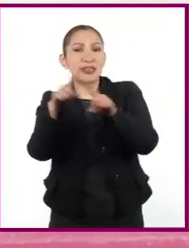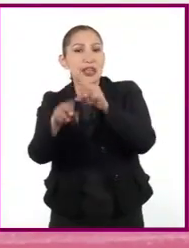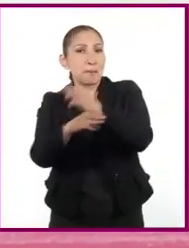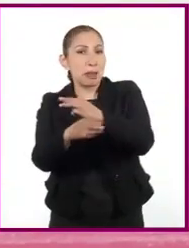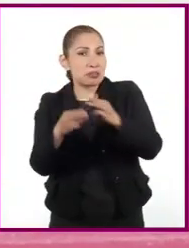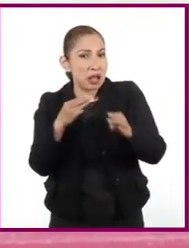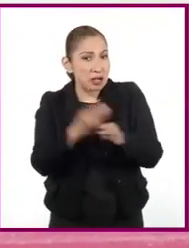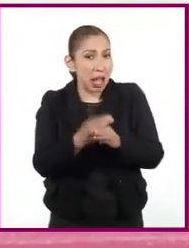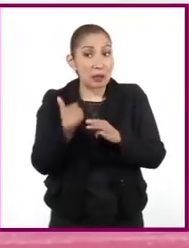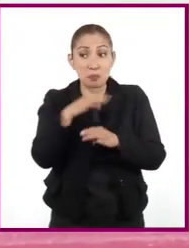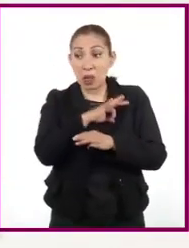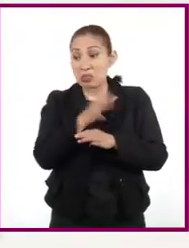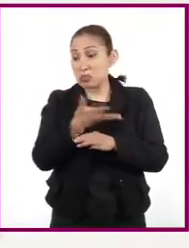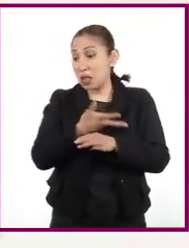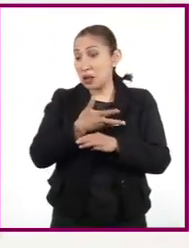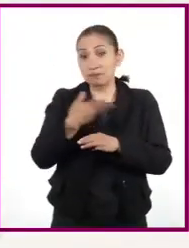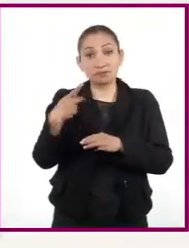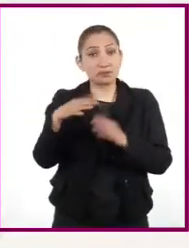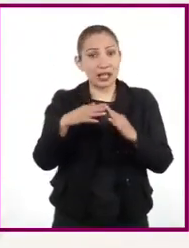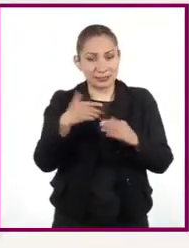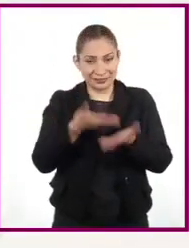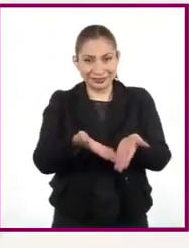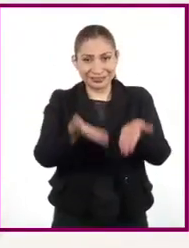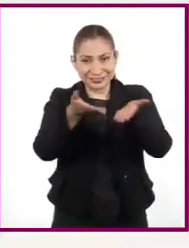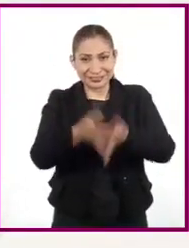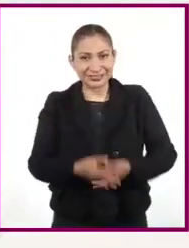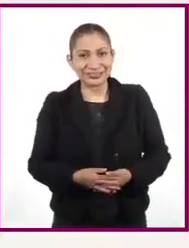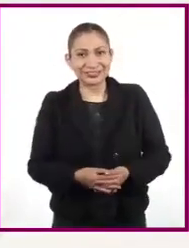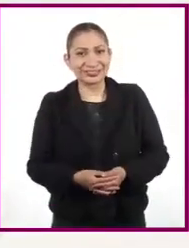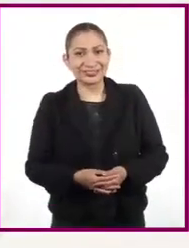materiales a su alcance. ¡Adelante!